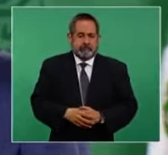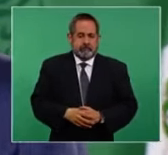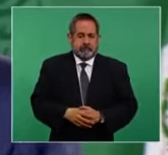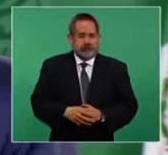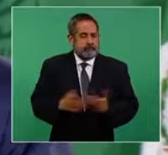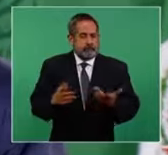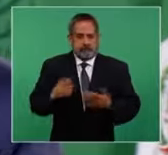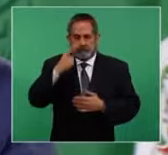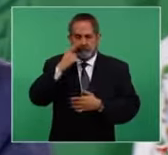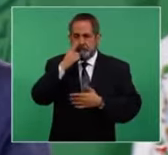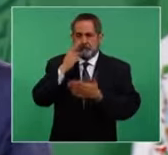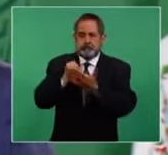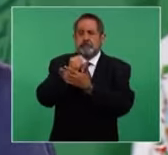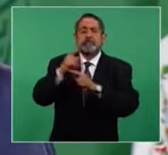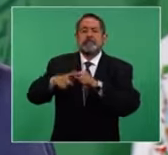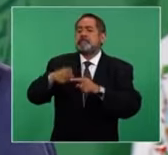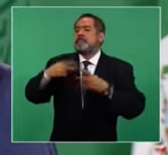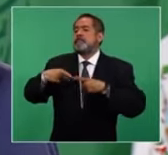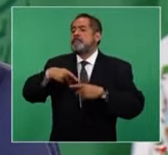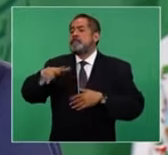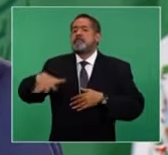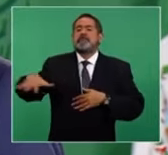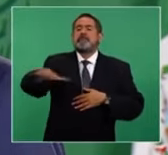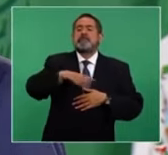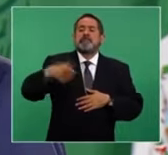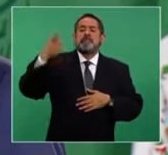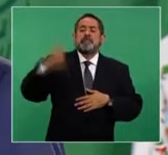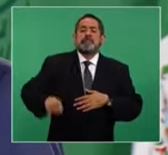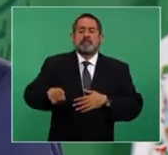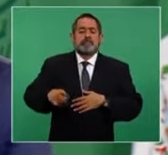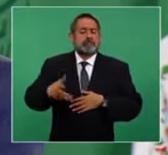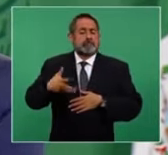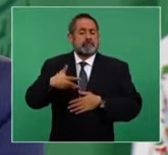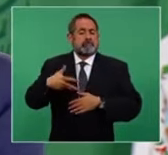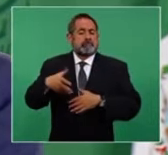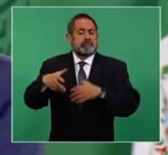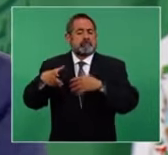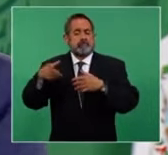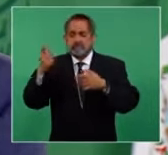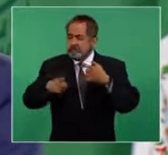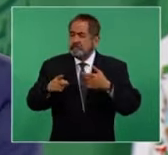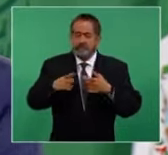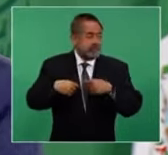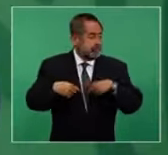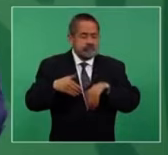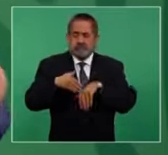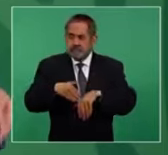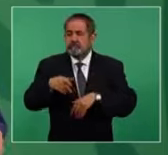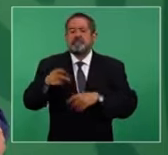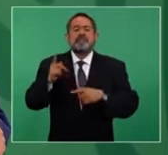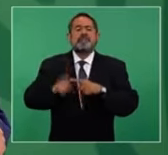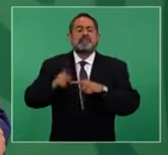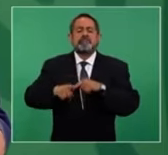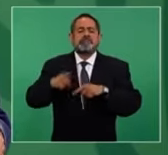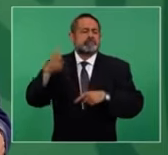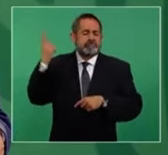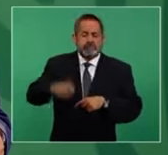la democracia es el poder del pueblo, es el pueblo el que manda, es el pueblo el que decide.